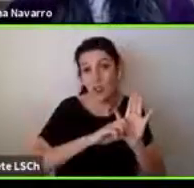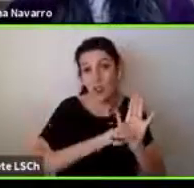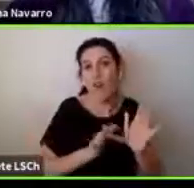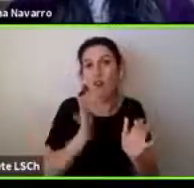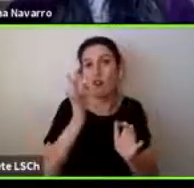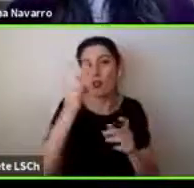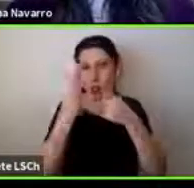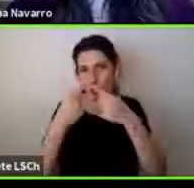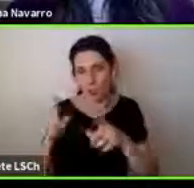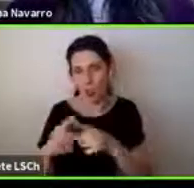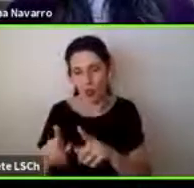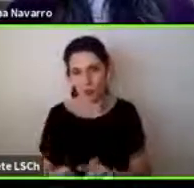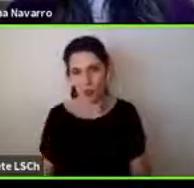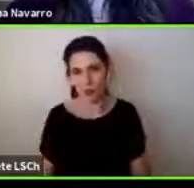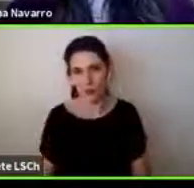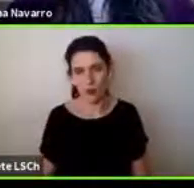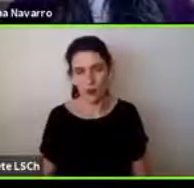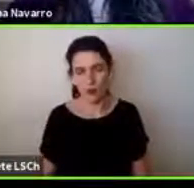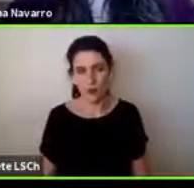bueno